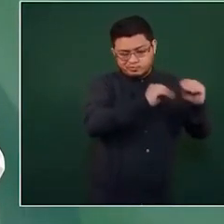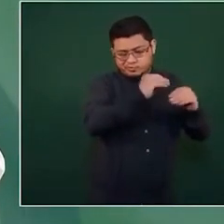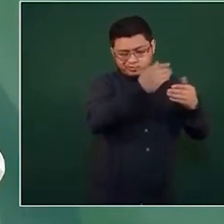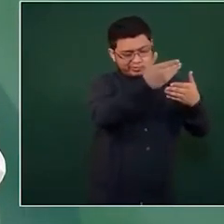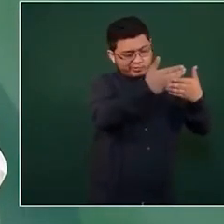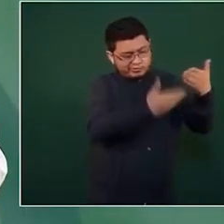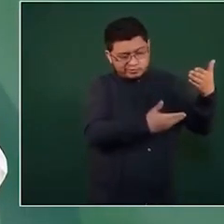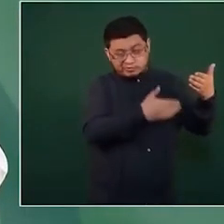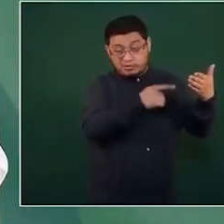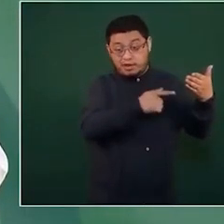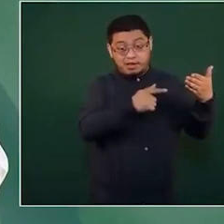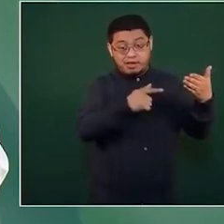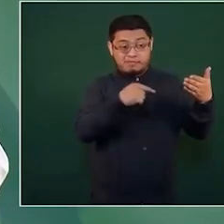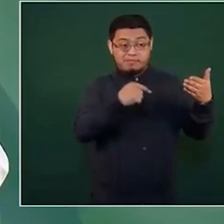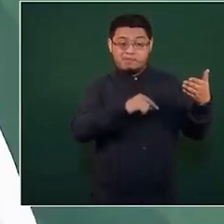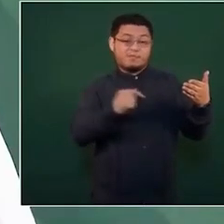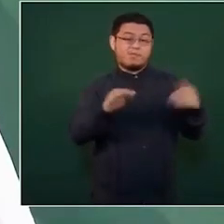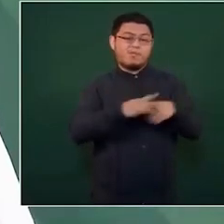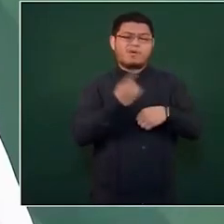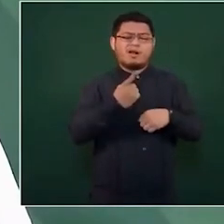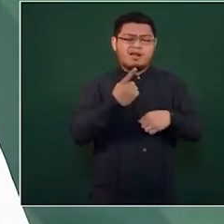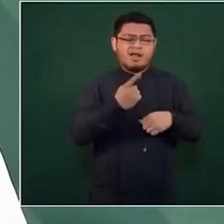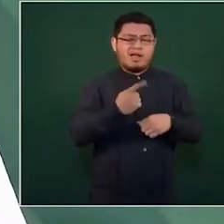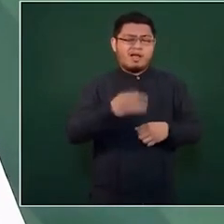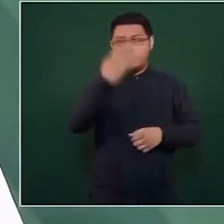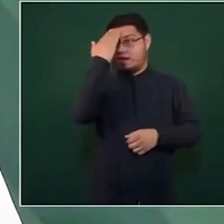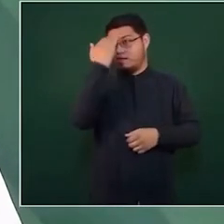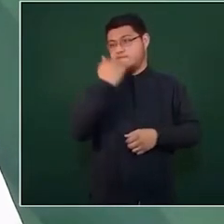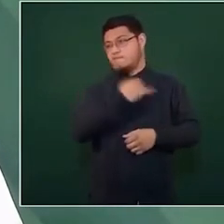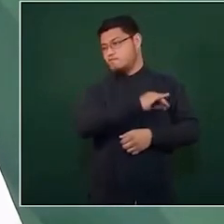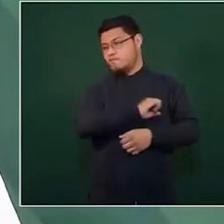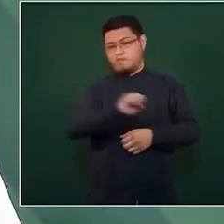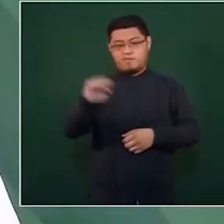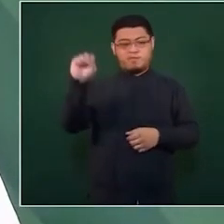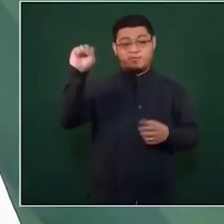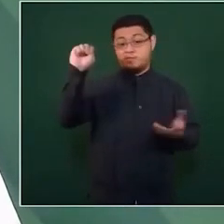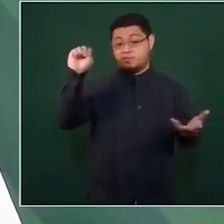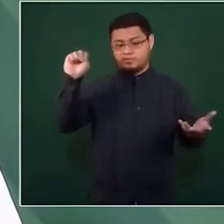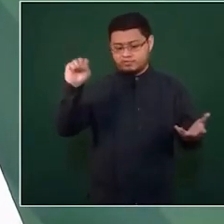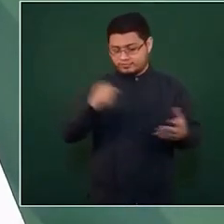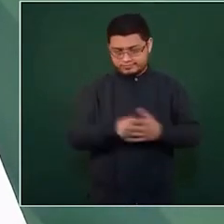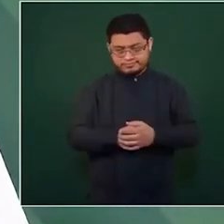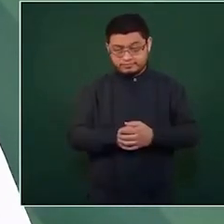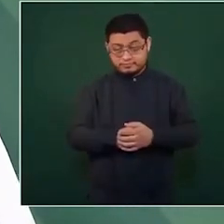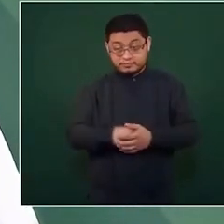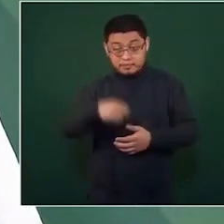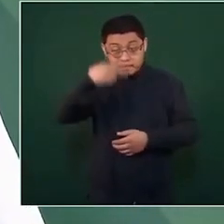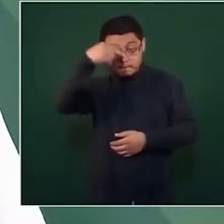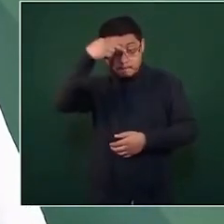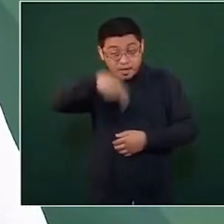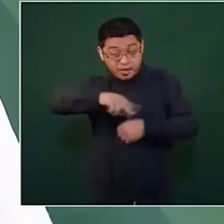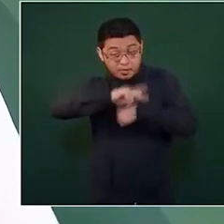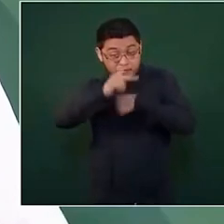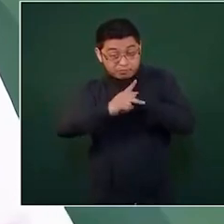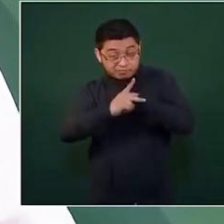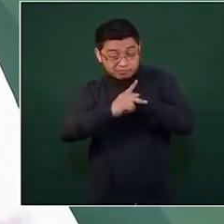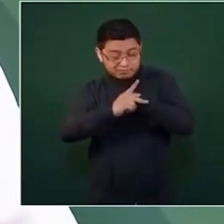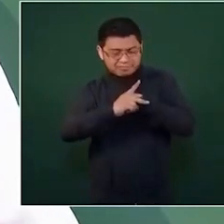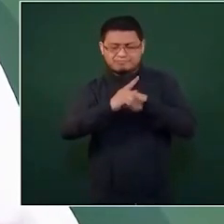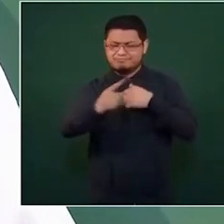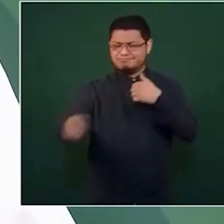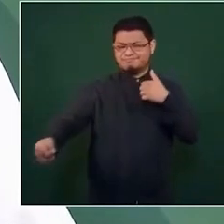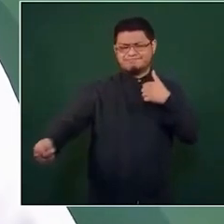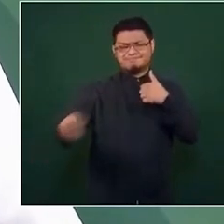exitosa campaña de vacunación en el mundo porque México es el primer país que cumple